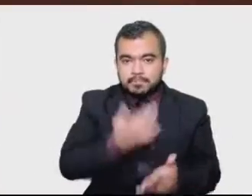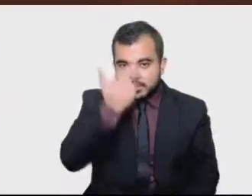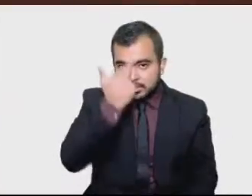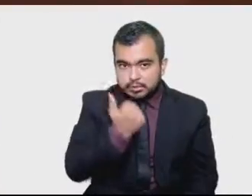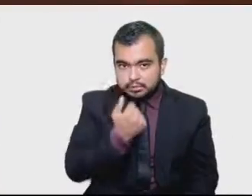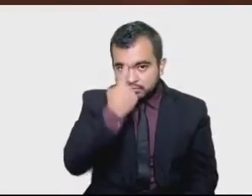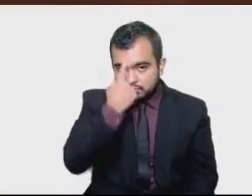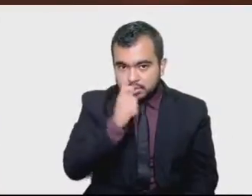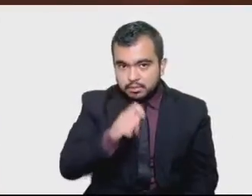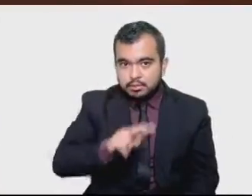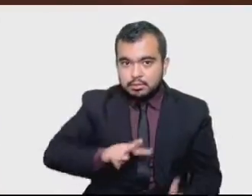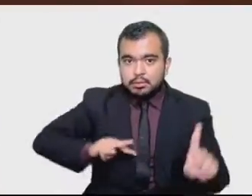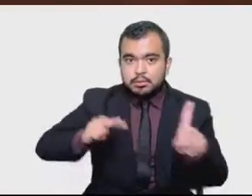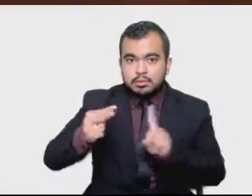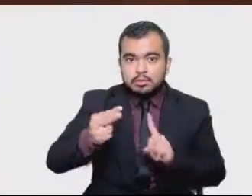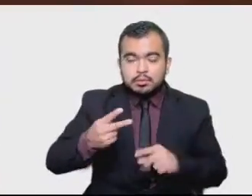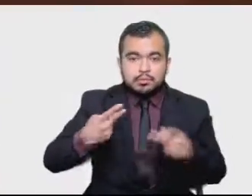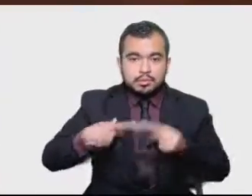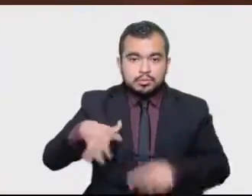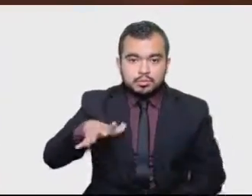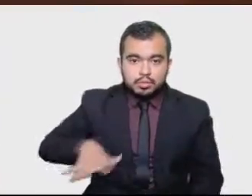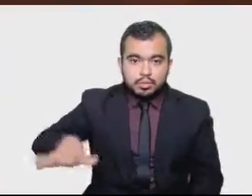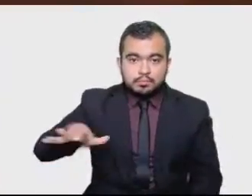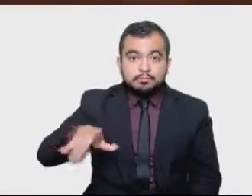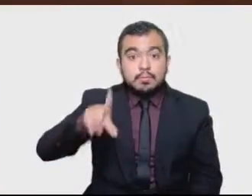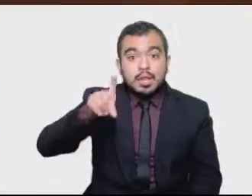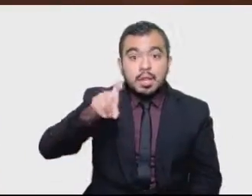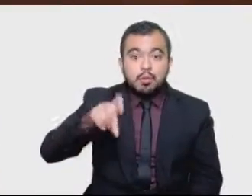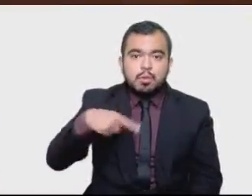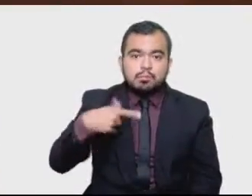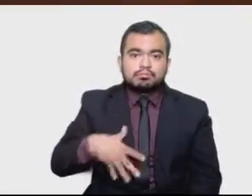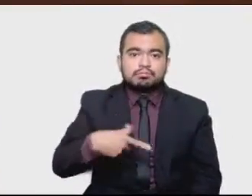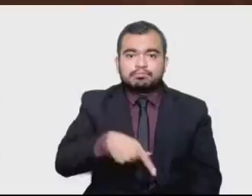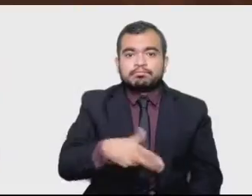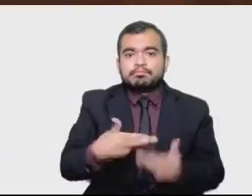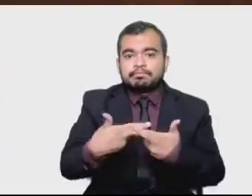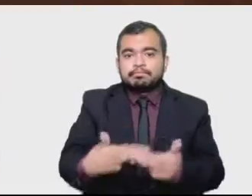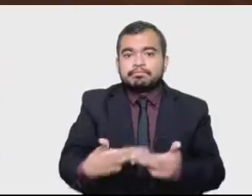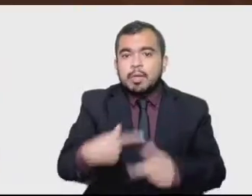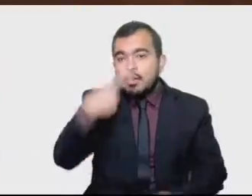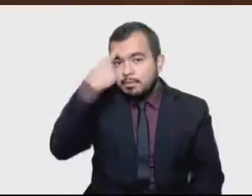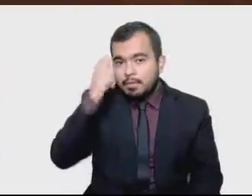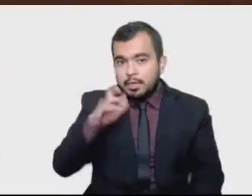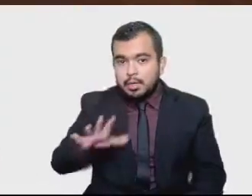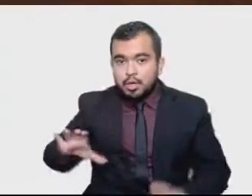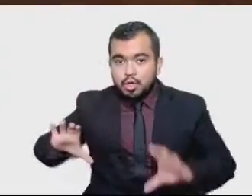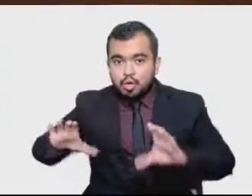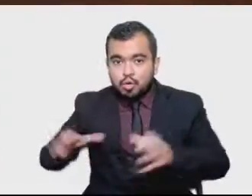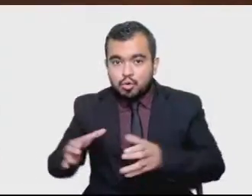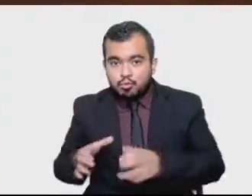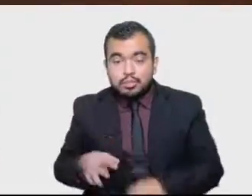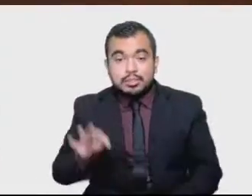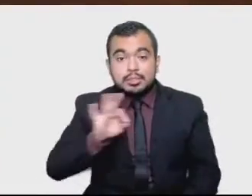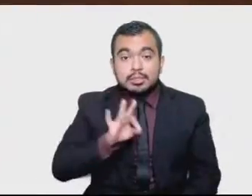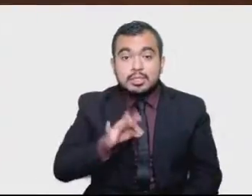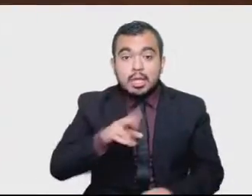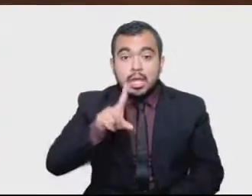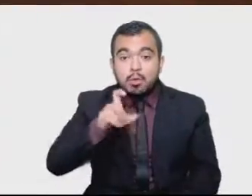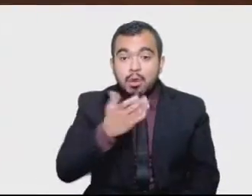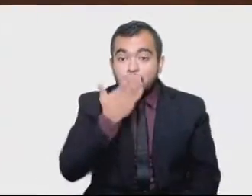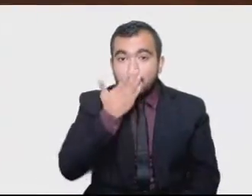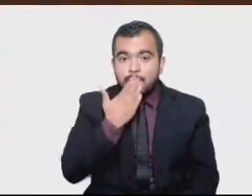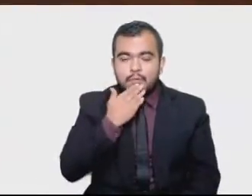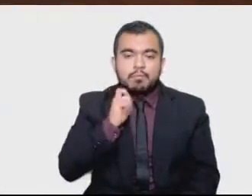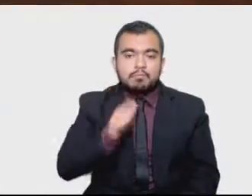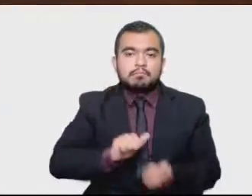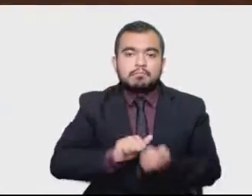factores de mayor riqueza para una comunidad y sin agua también es un factor de la mayor pobreza. Felicitada